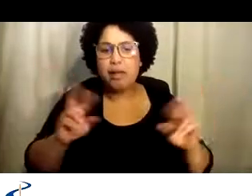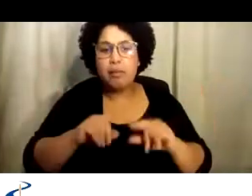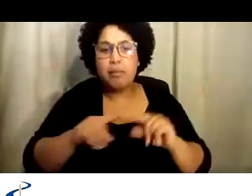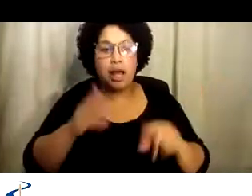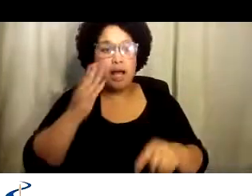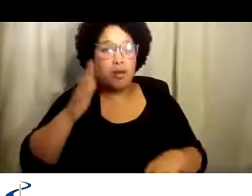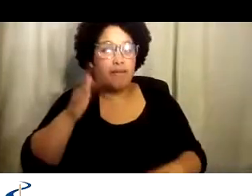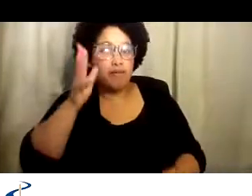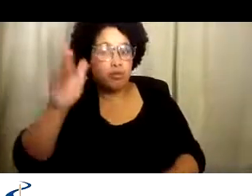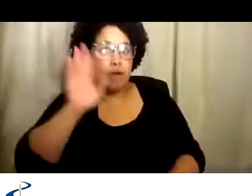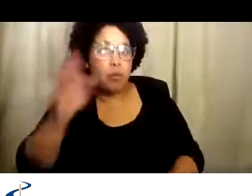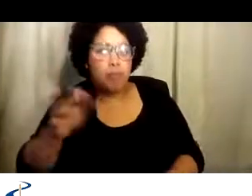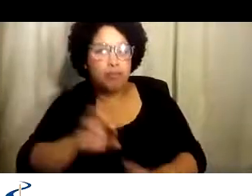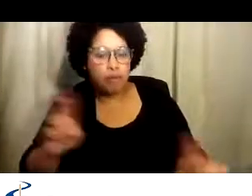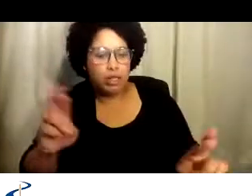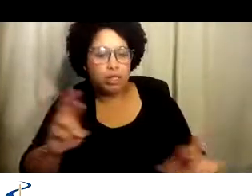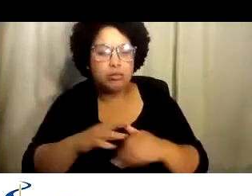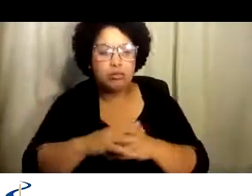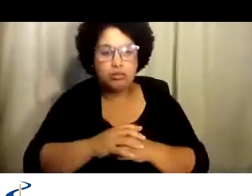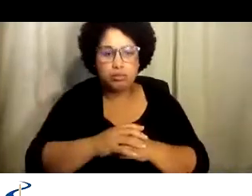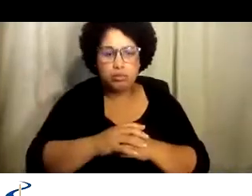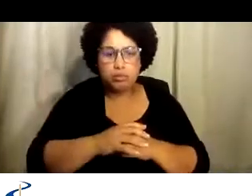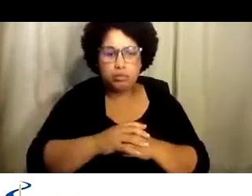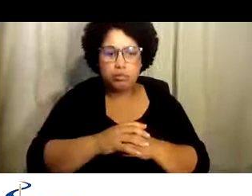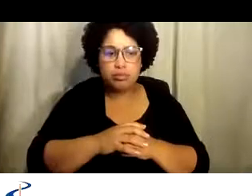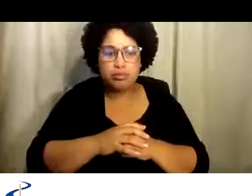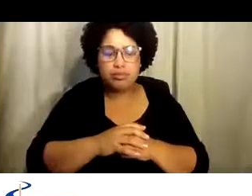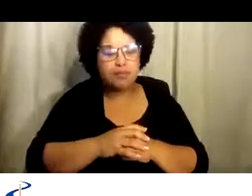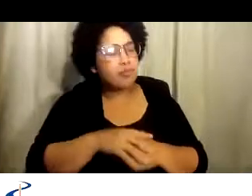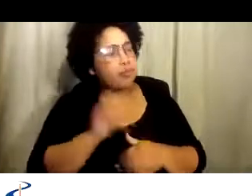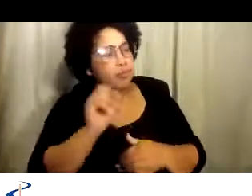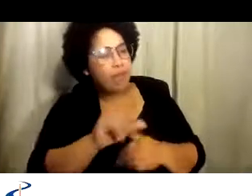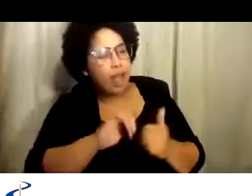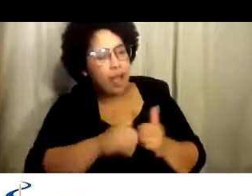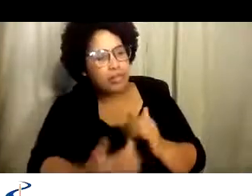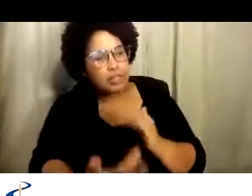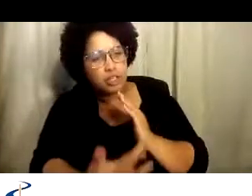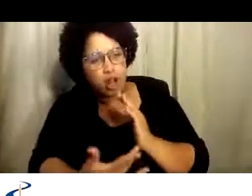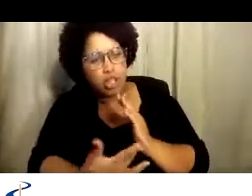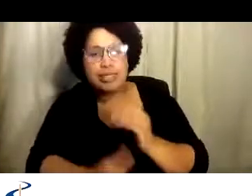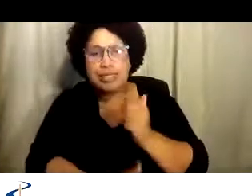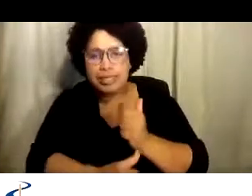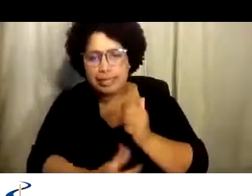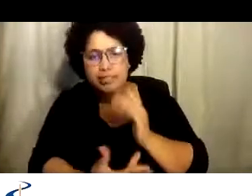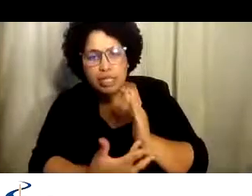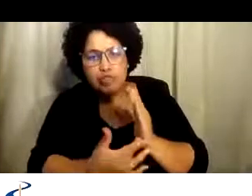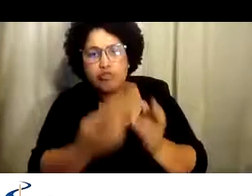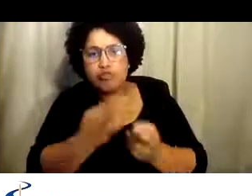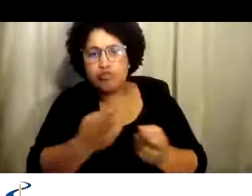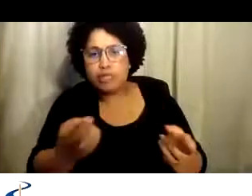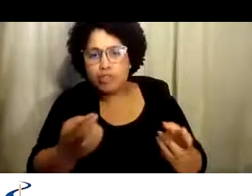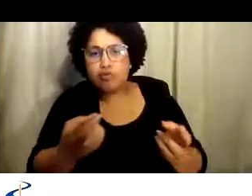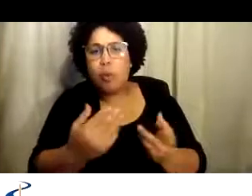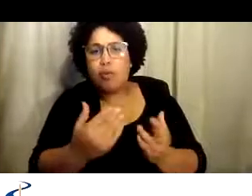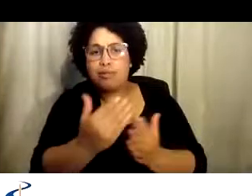empezar, pero tal vez en el futuro, en el futuro lo esté. ¿Cómo la tecnología y la tecnología de asistencia y guía de